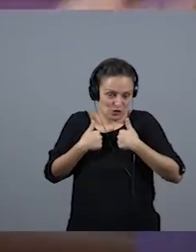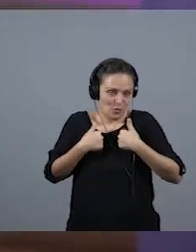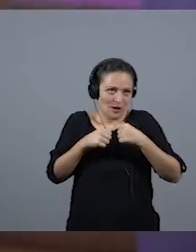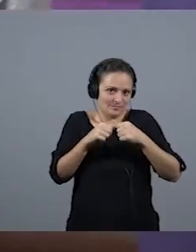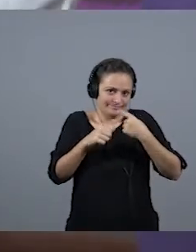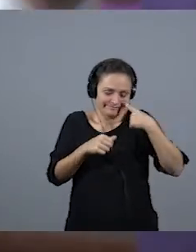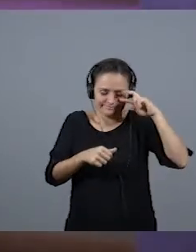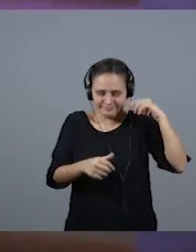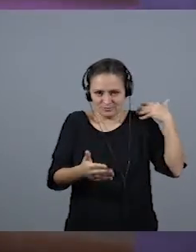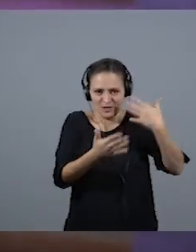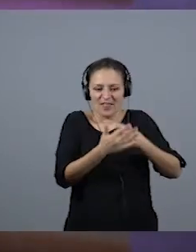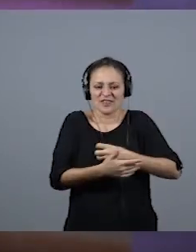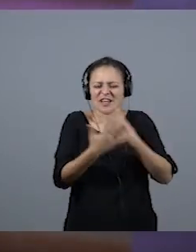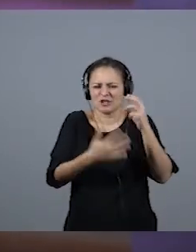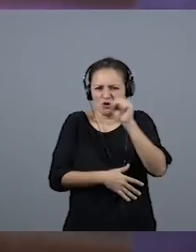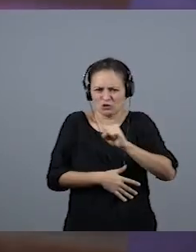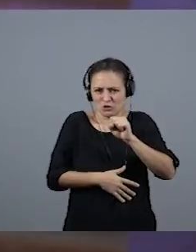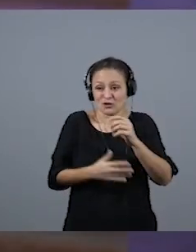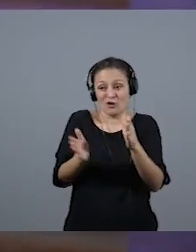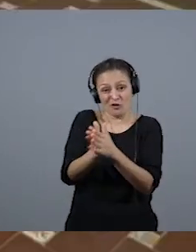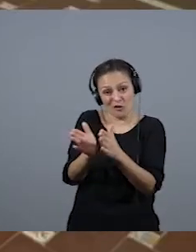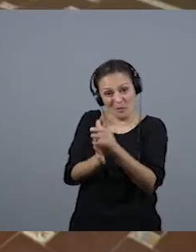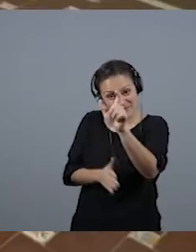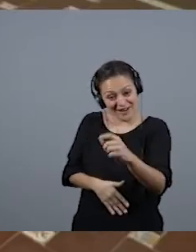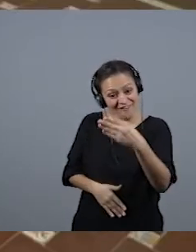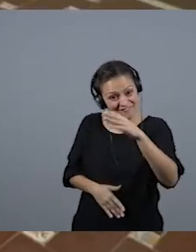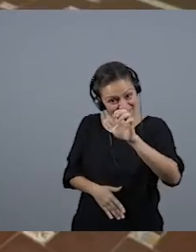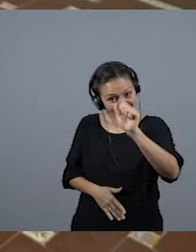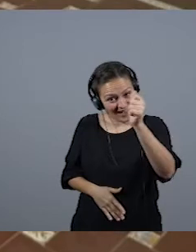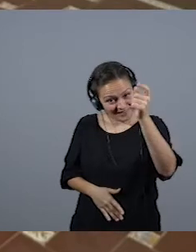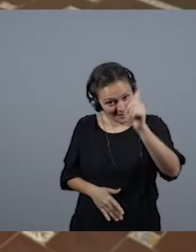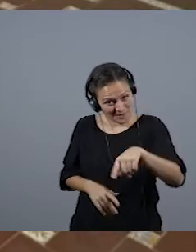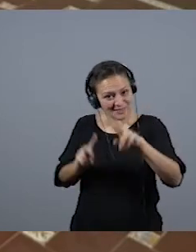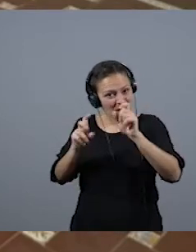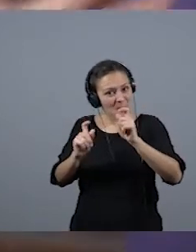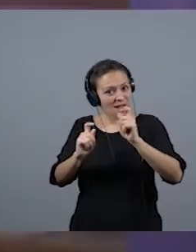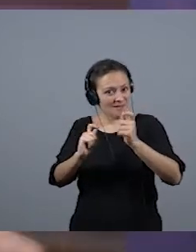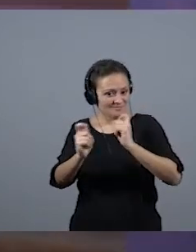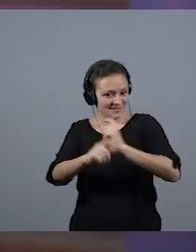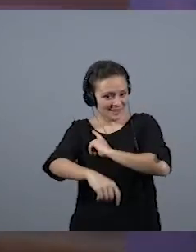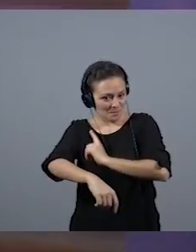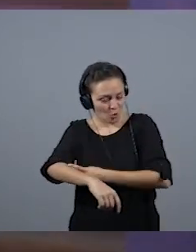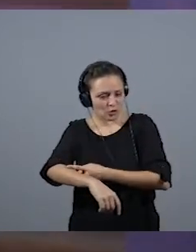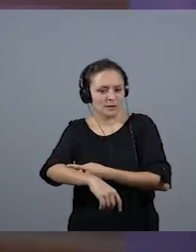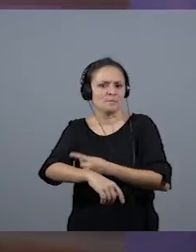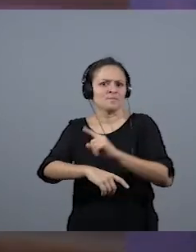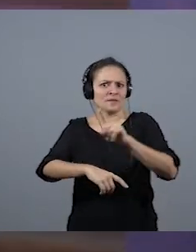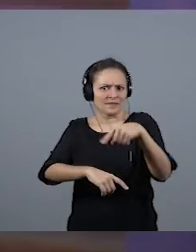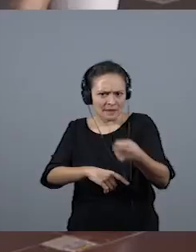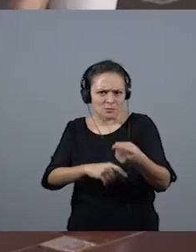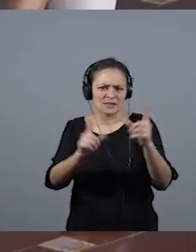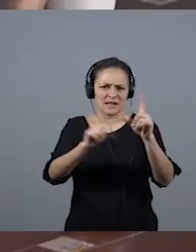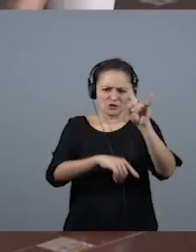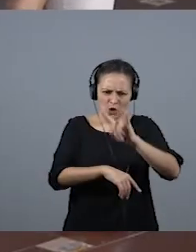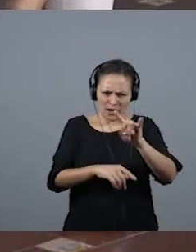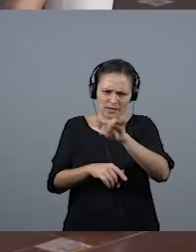18 años, coincidí con Bea como compañera en la redacción de deportes, pero después de, además, Bea e irse de Televisión Canaria,